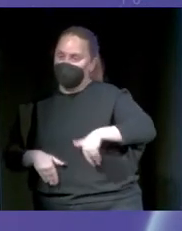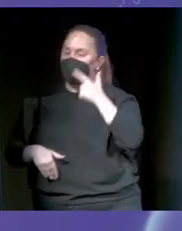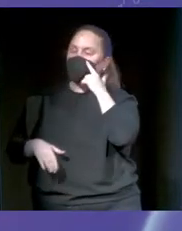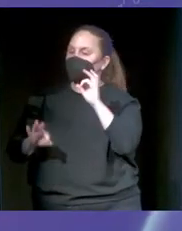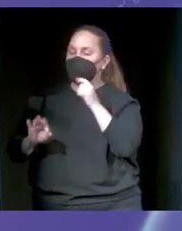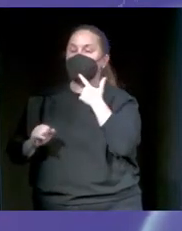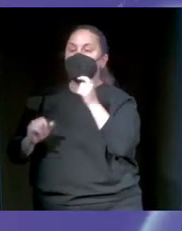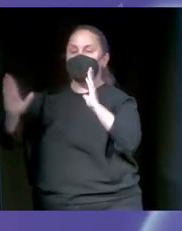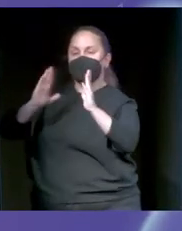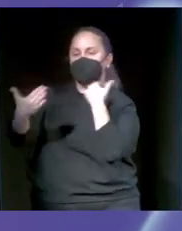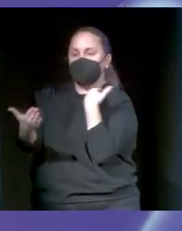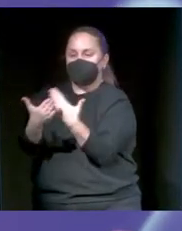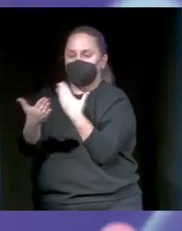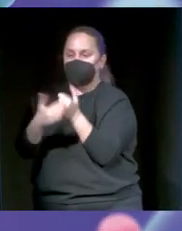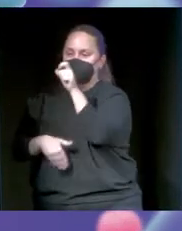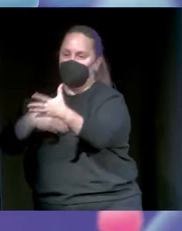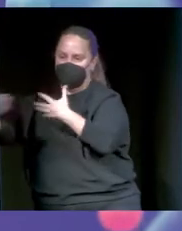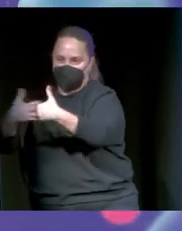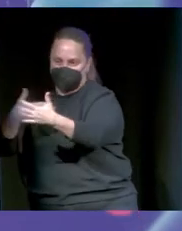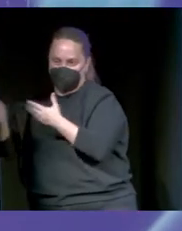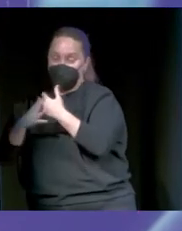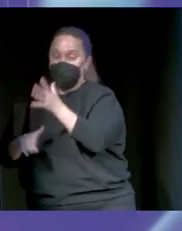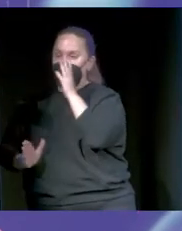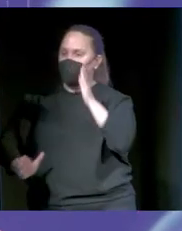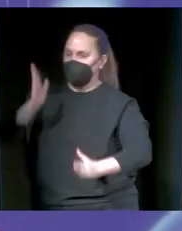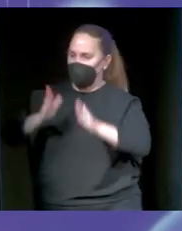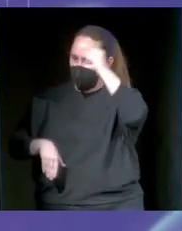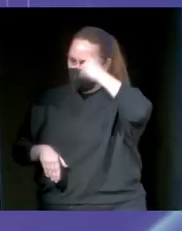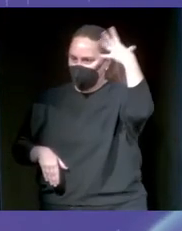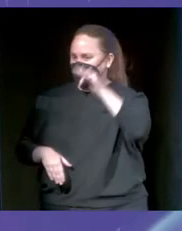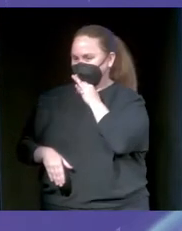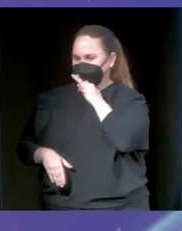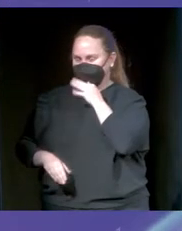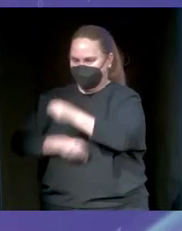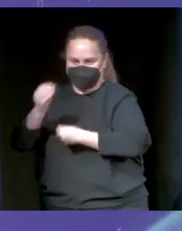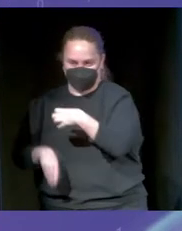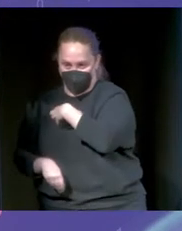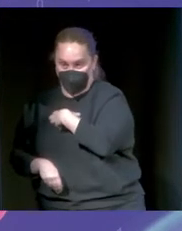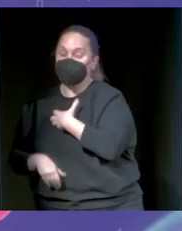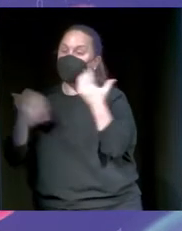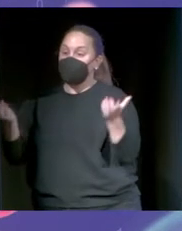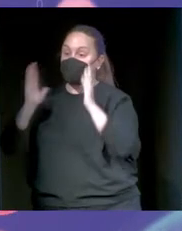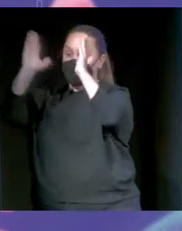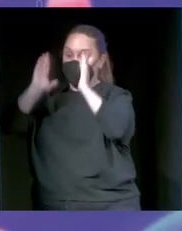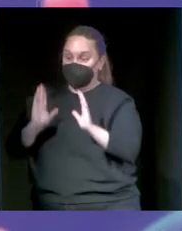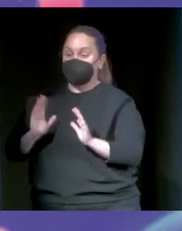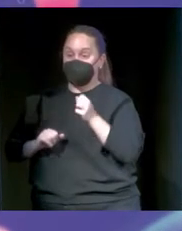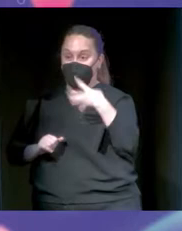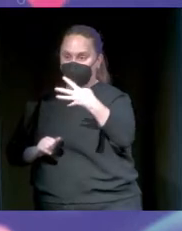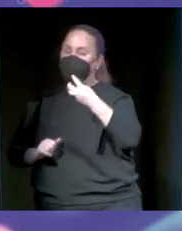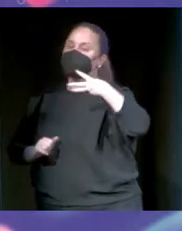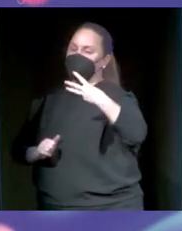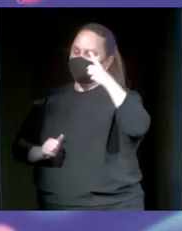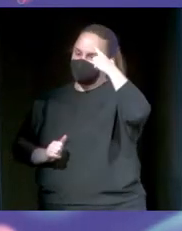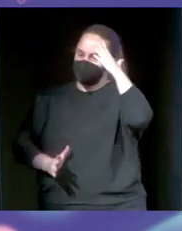muy complejo que a día de hoy no se puede automatizar. Por eso, cuando pensamos en inteligencia artificial aquí, no os voy a hablar de